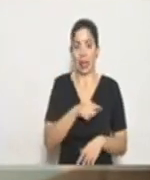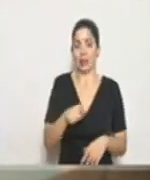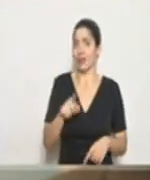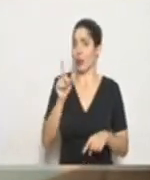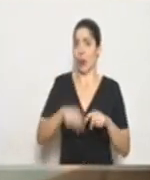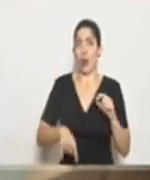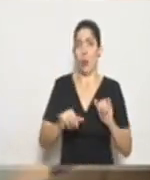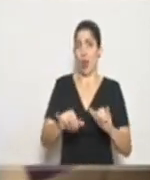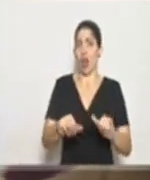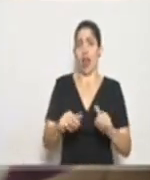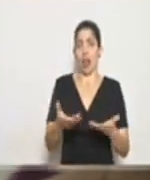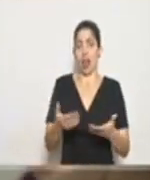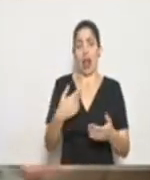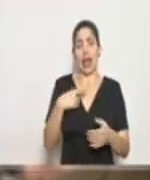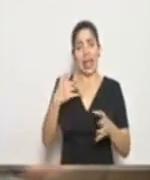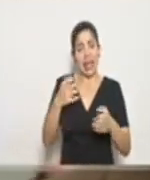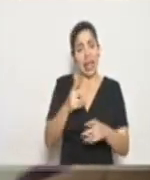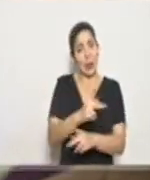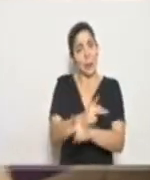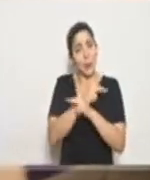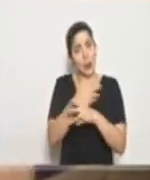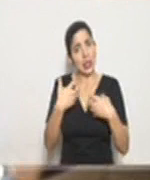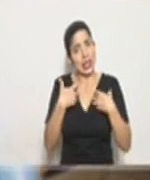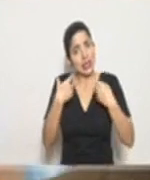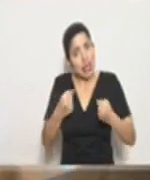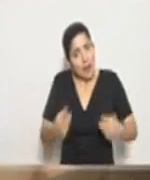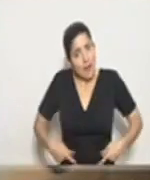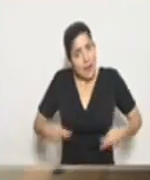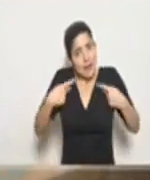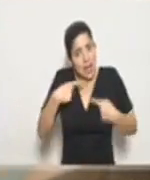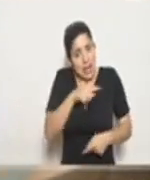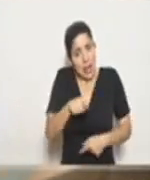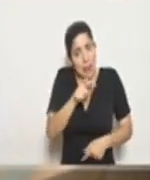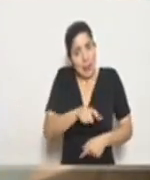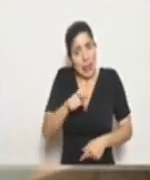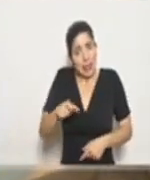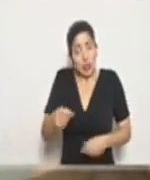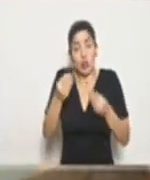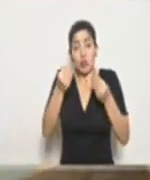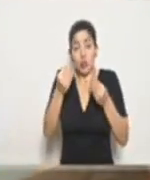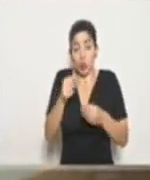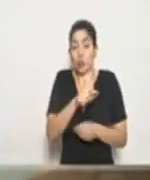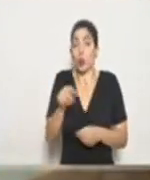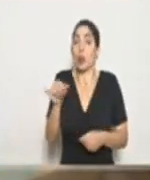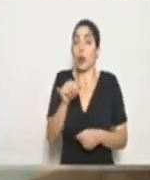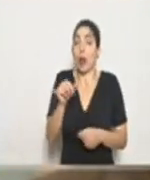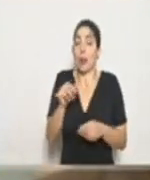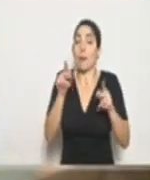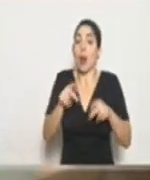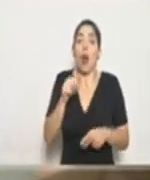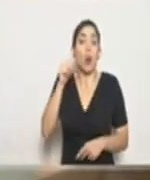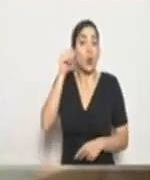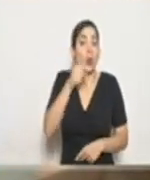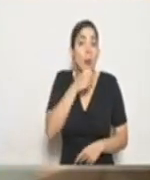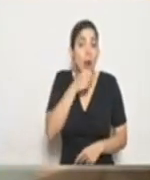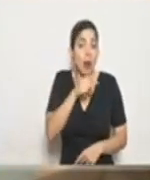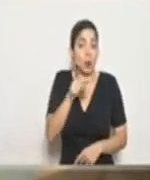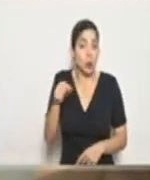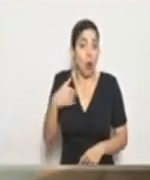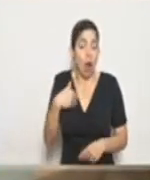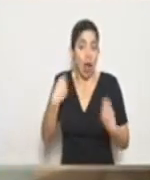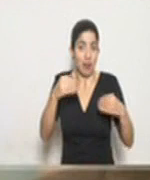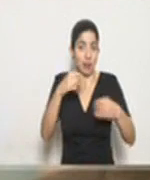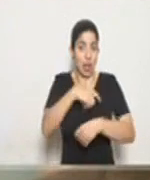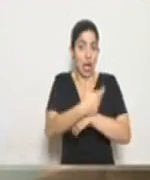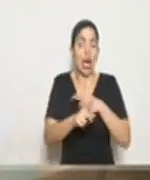mantenerse ahí. Y queremos resguardar la salud y la vida de estas personas, que muchas de ellas también son personas adultas mayores. Sin